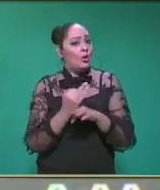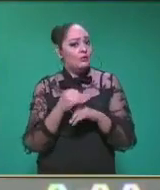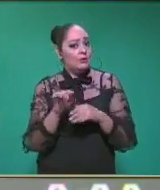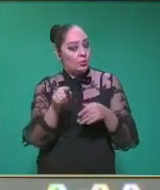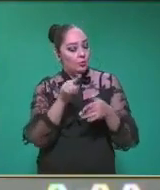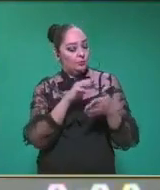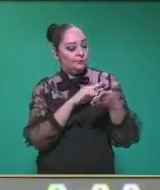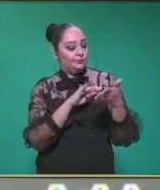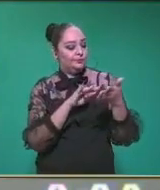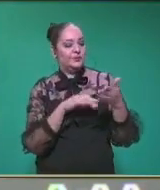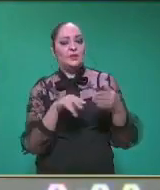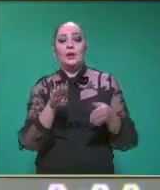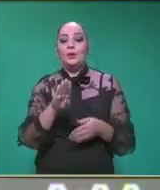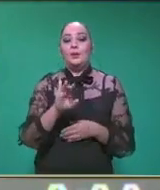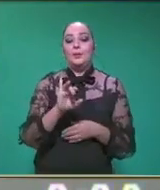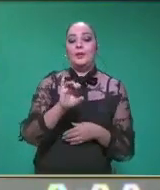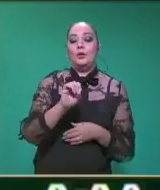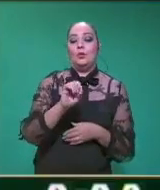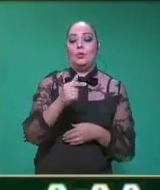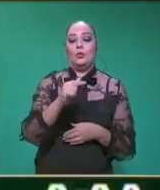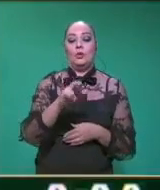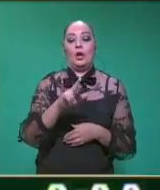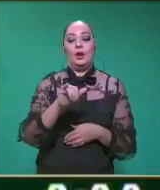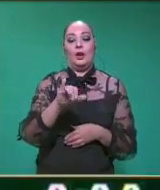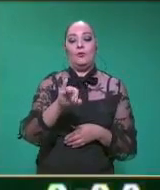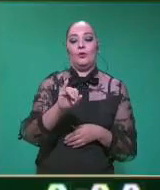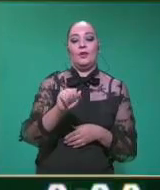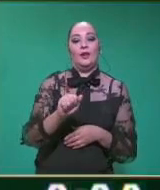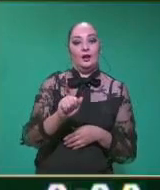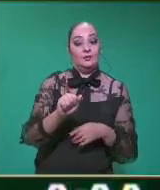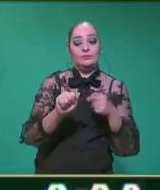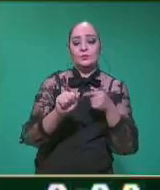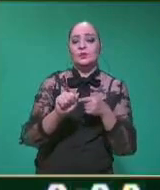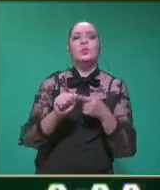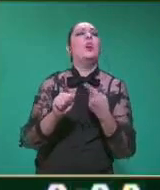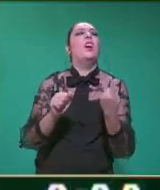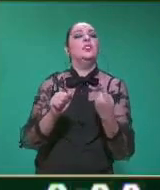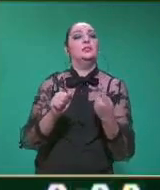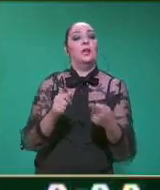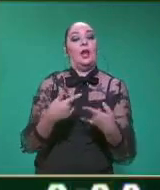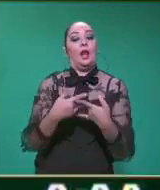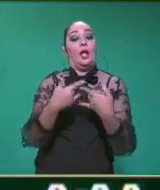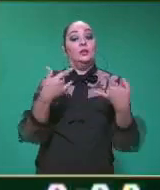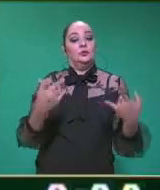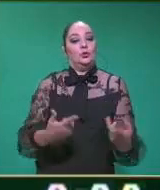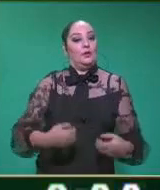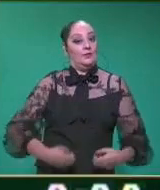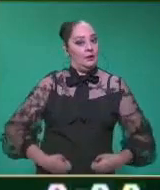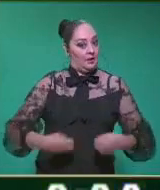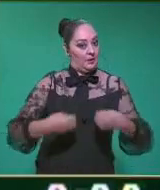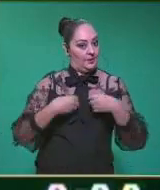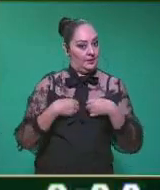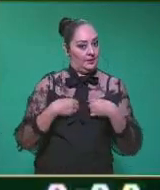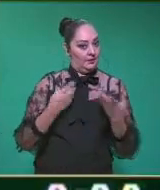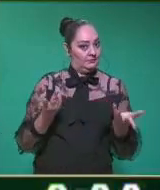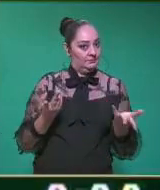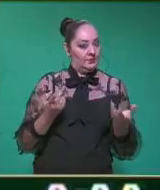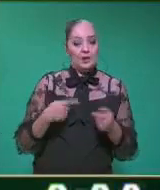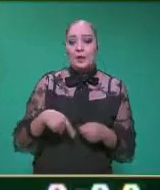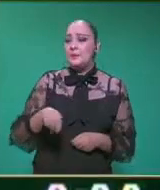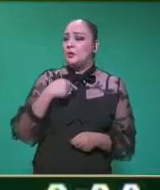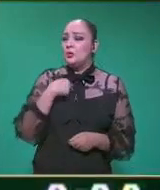biografía, ¿verdad? Así es, profesor. Sin embargo, maestra, si yo quisiera saber aspectos de la